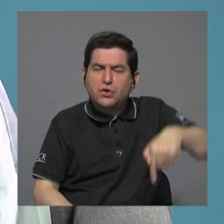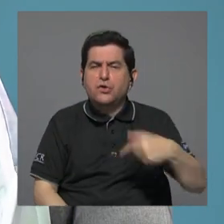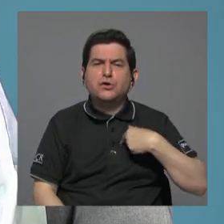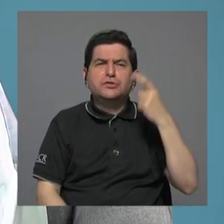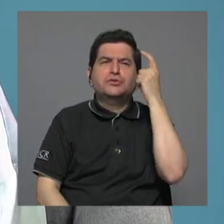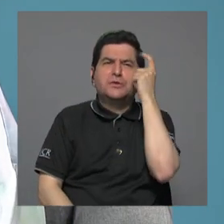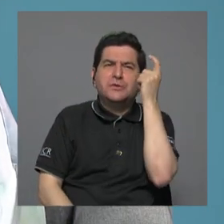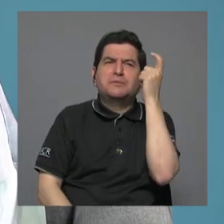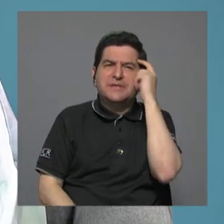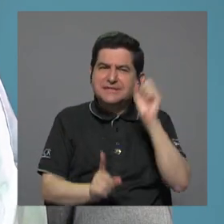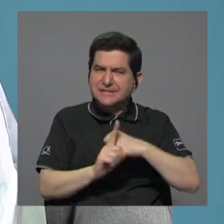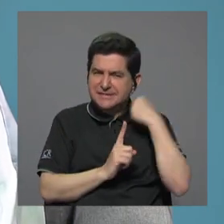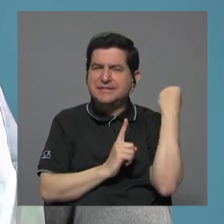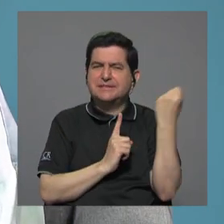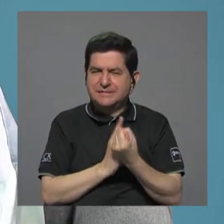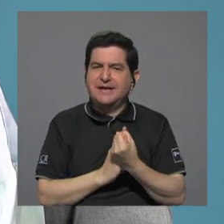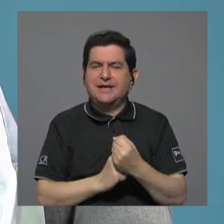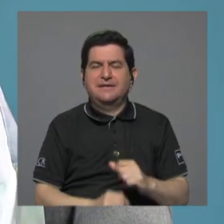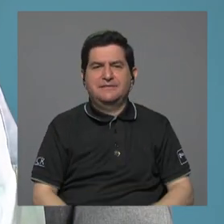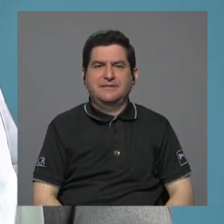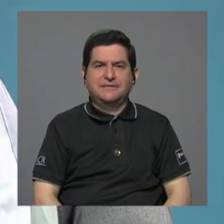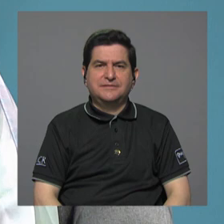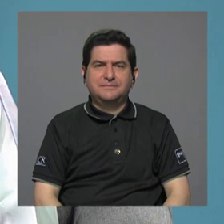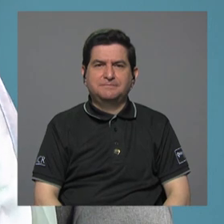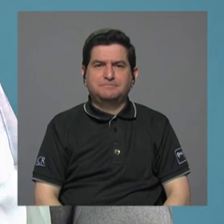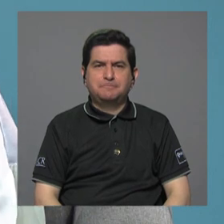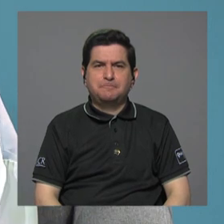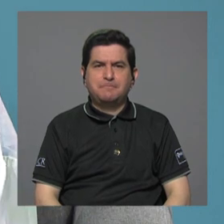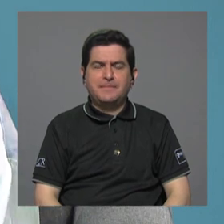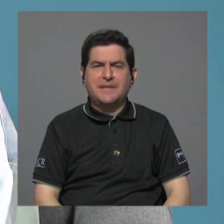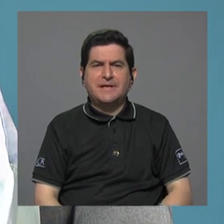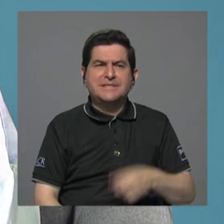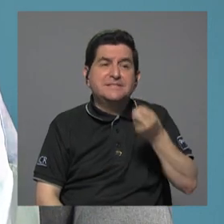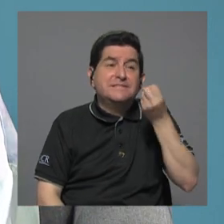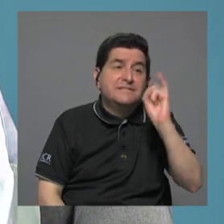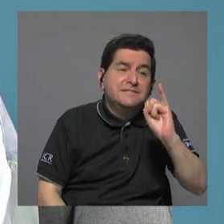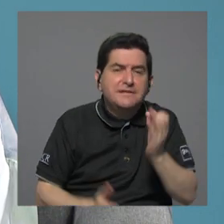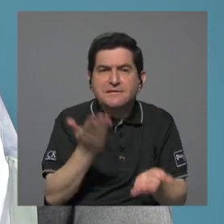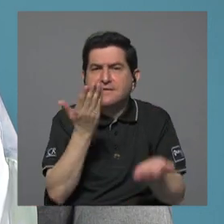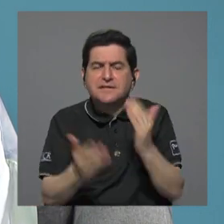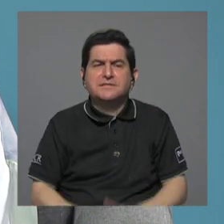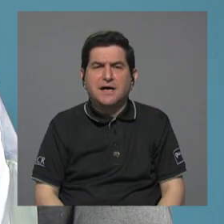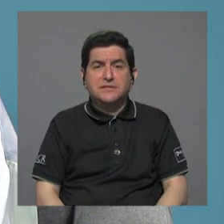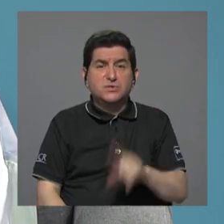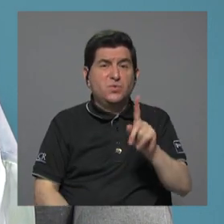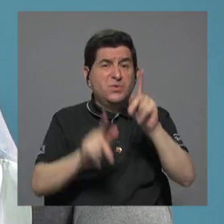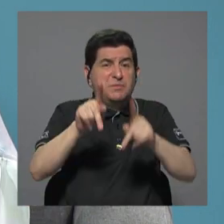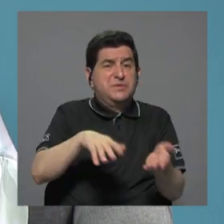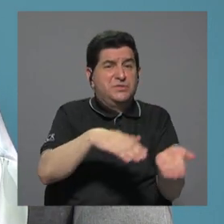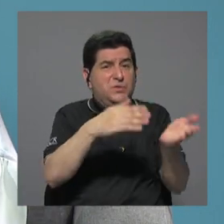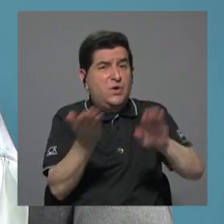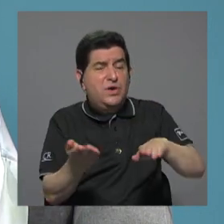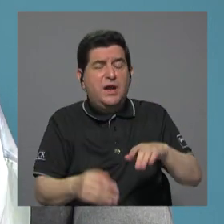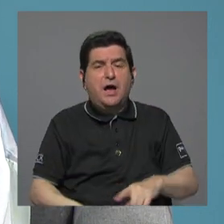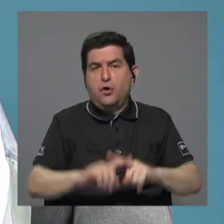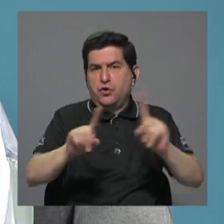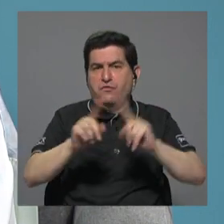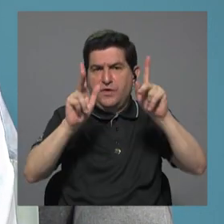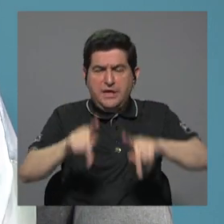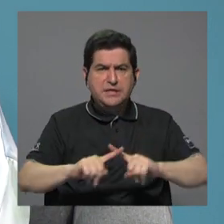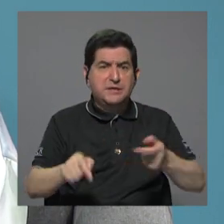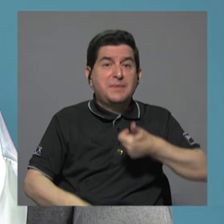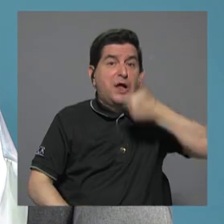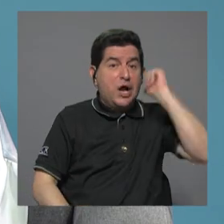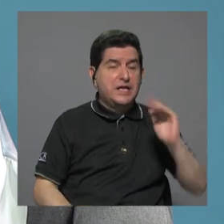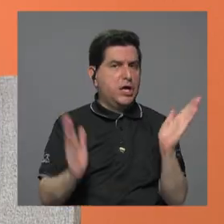pensando precisamente sobre ello, si habría habido personas que hayan perdido la vida, pero ayer no